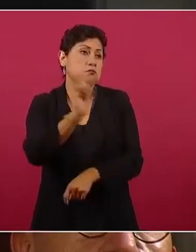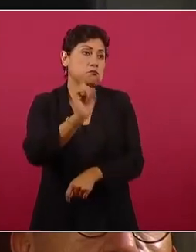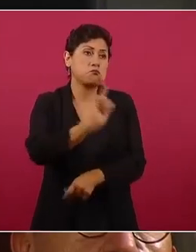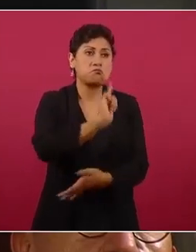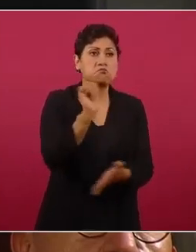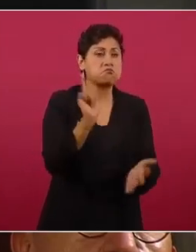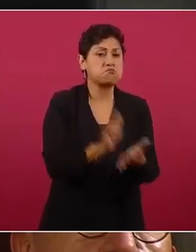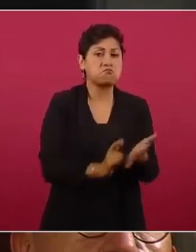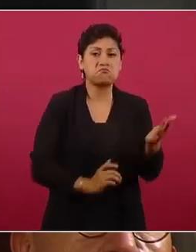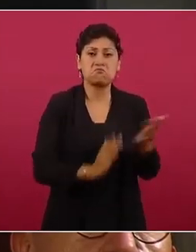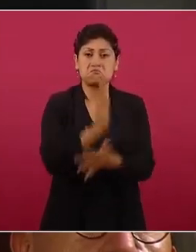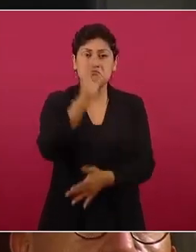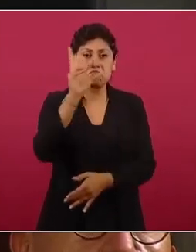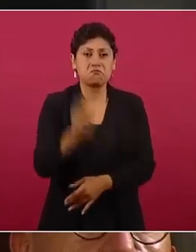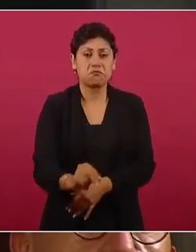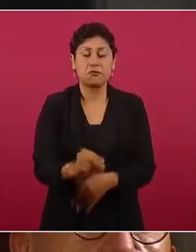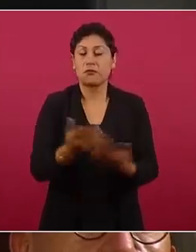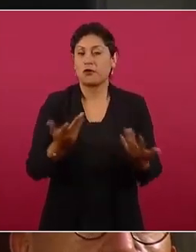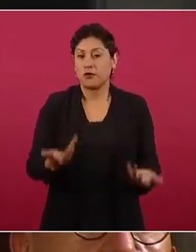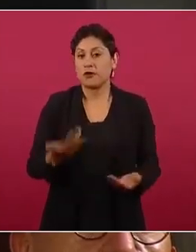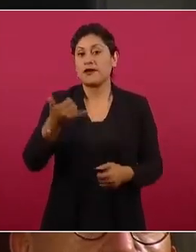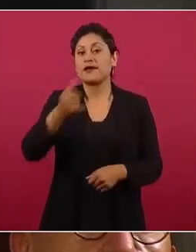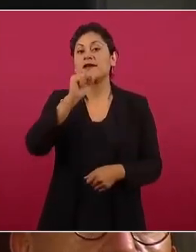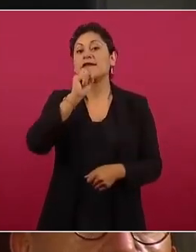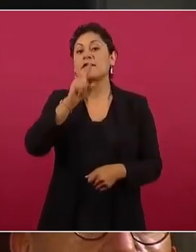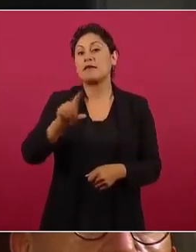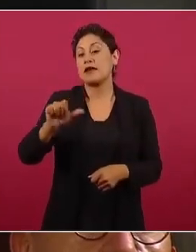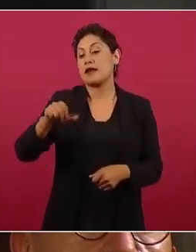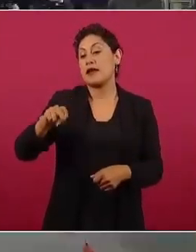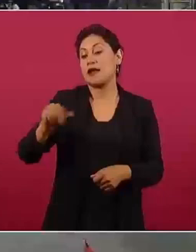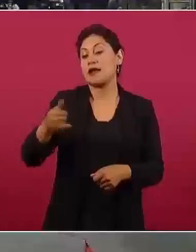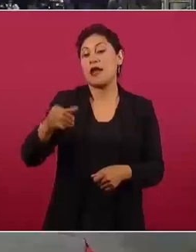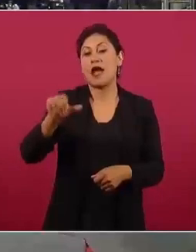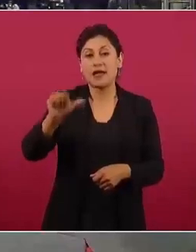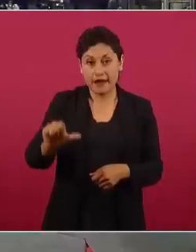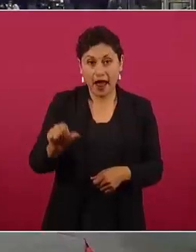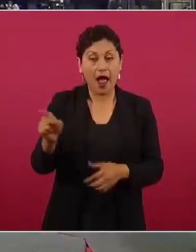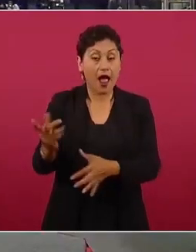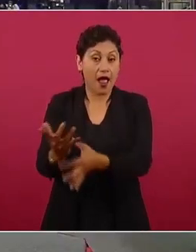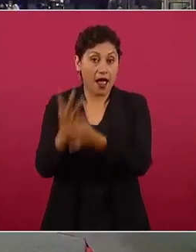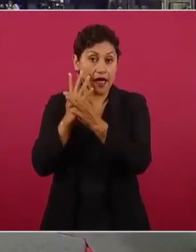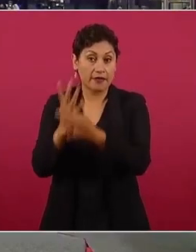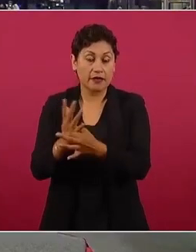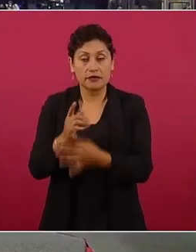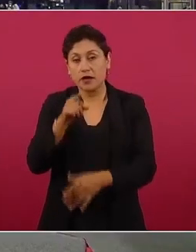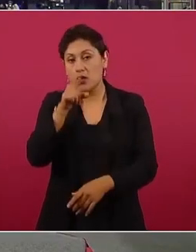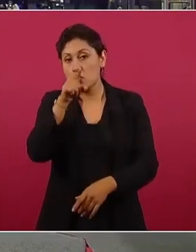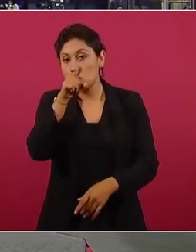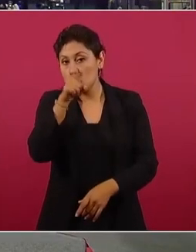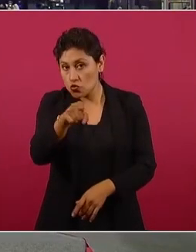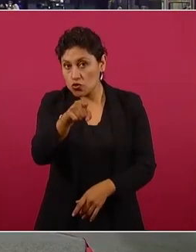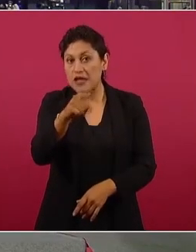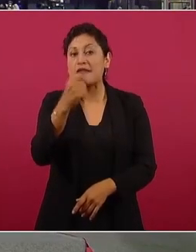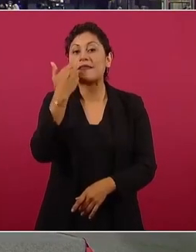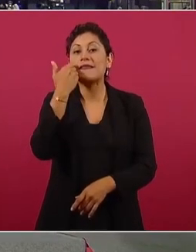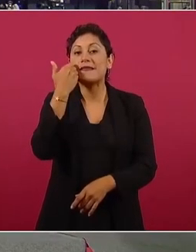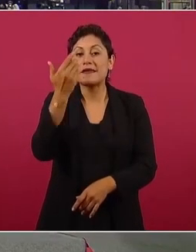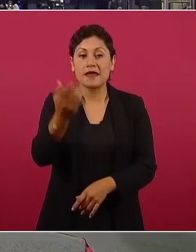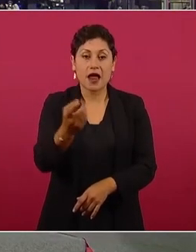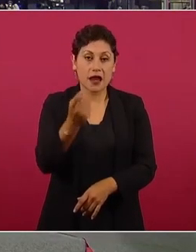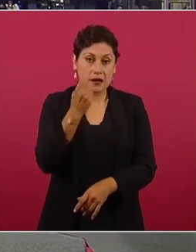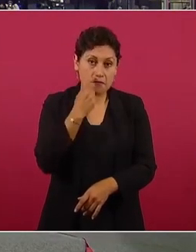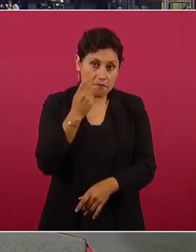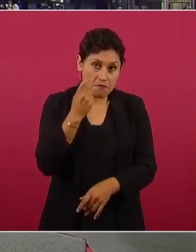Y, por ejemplo, Ricardo Anaya dice que usted a la mala quiere quitar al